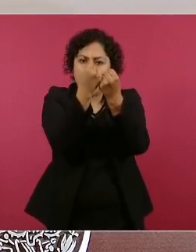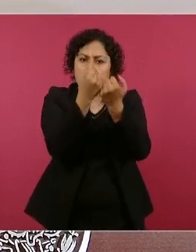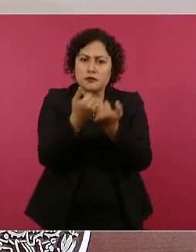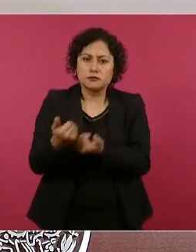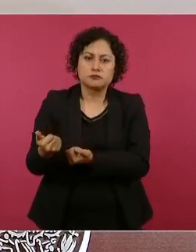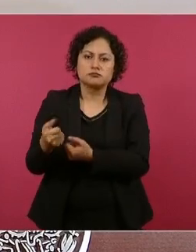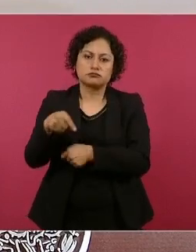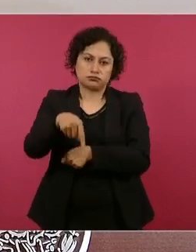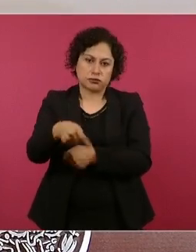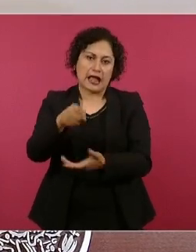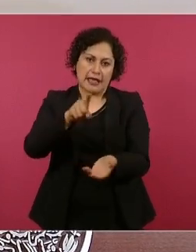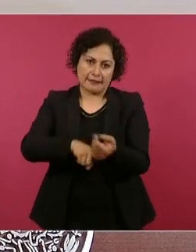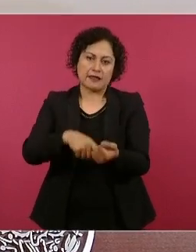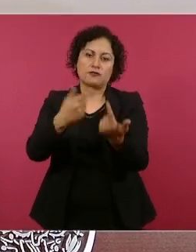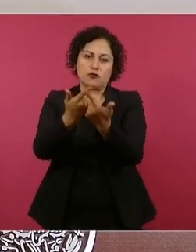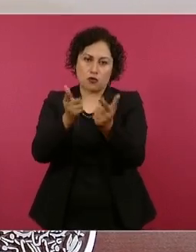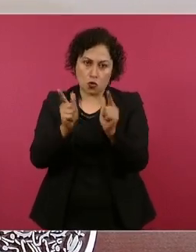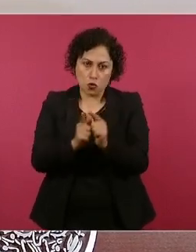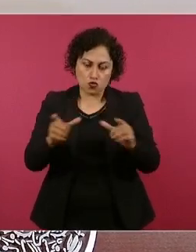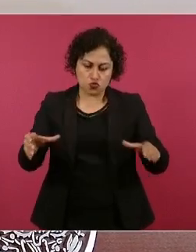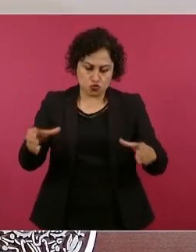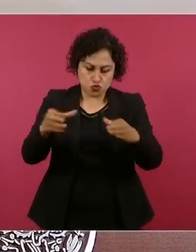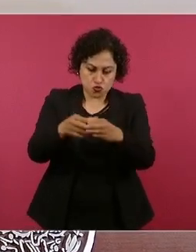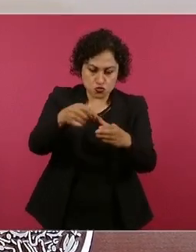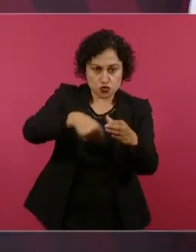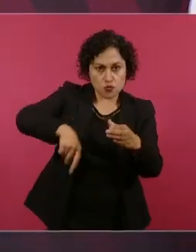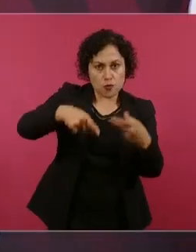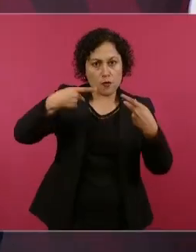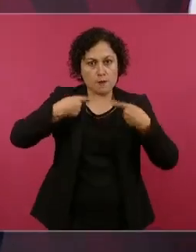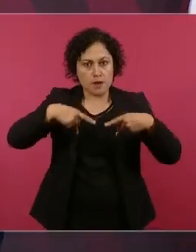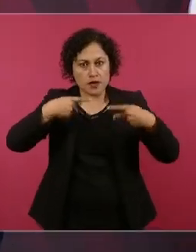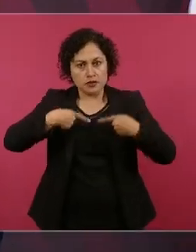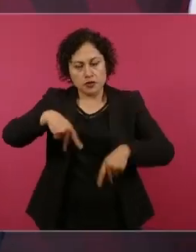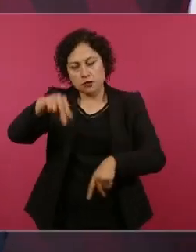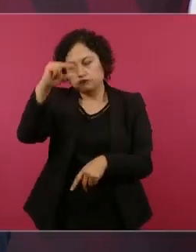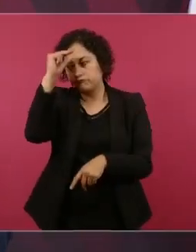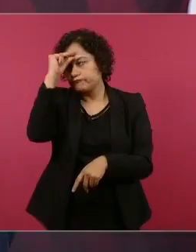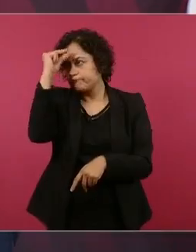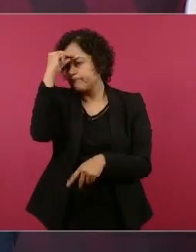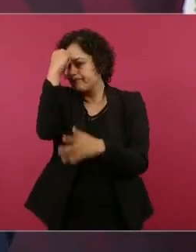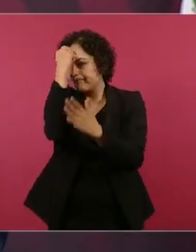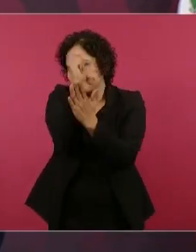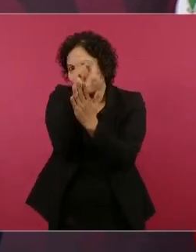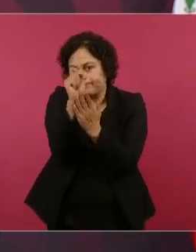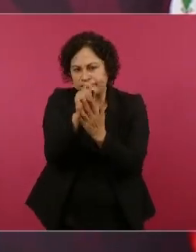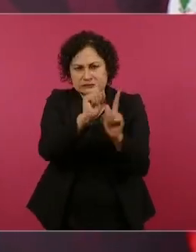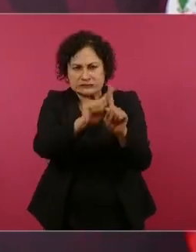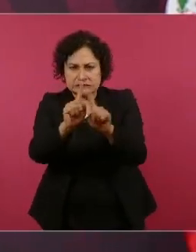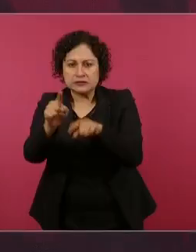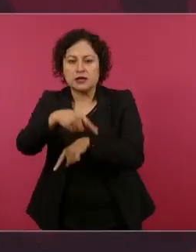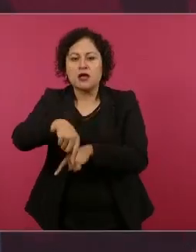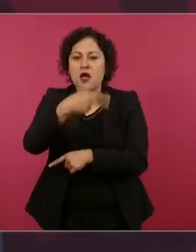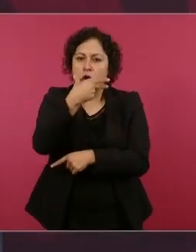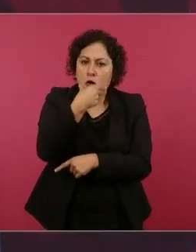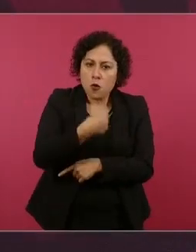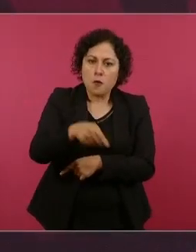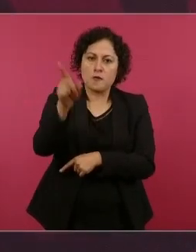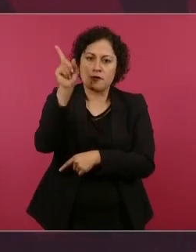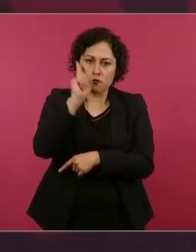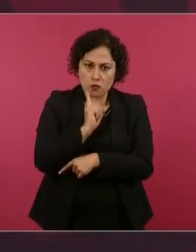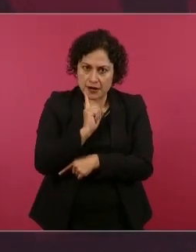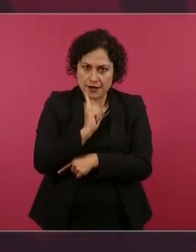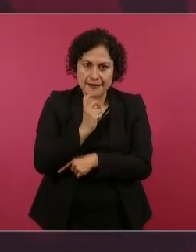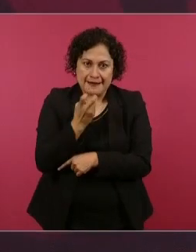intelectuales, mujeres, hombres. Me ha ayudado mucho en esto, Beatriz, mi